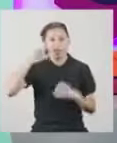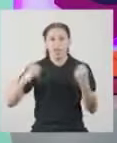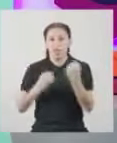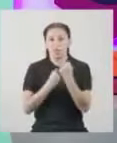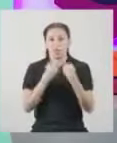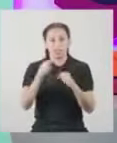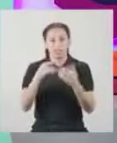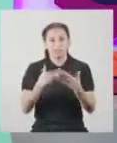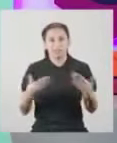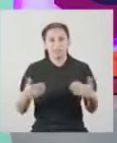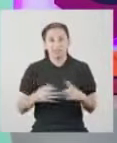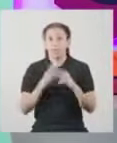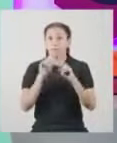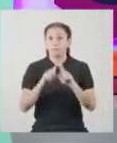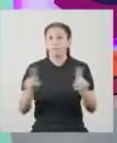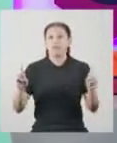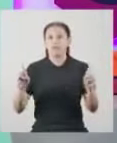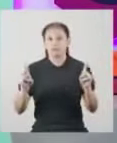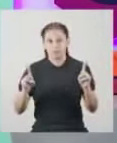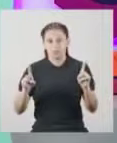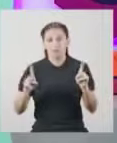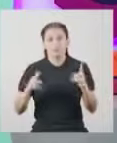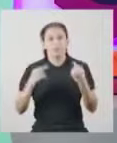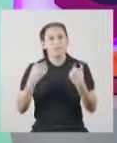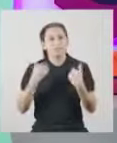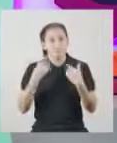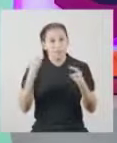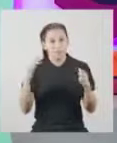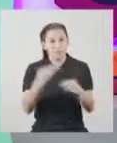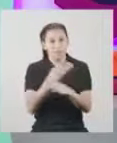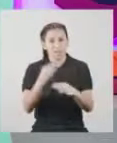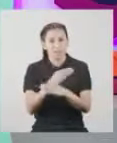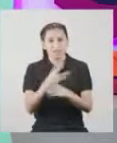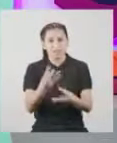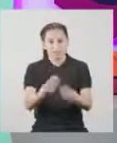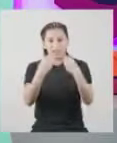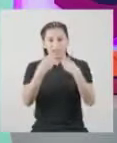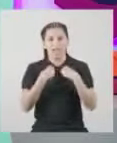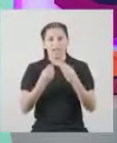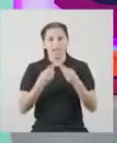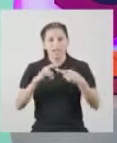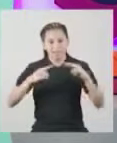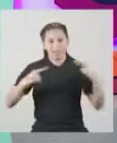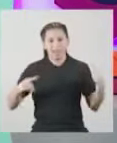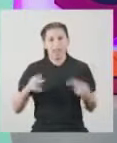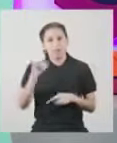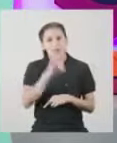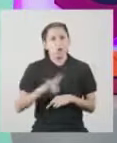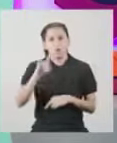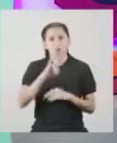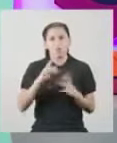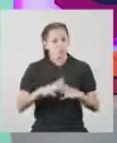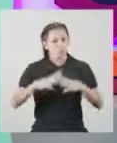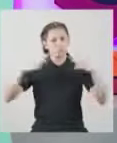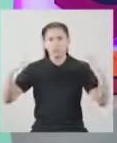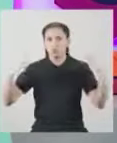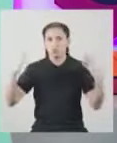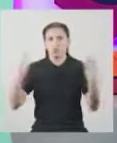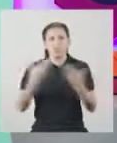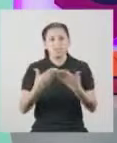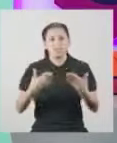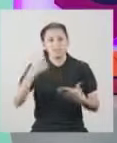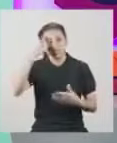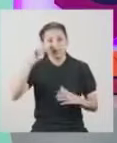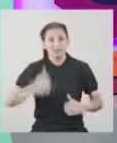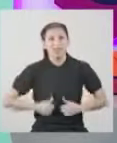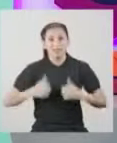necesitan para apoyar con esas labores. Pero sobre todo, creo que la matemática nos aporta herramientas que se usan en un montón